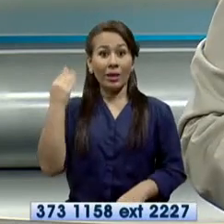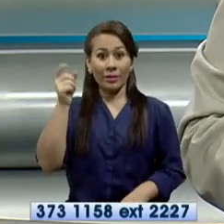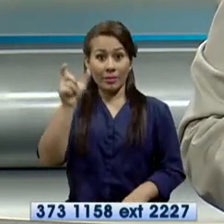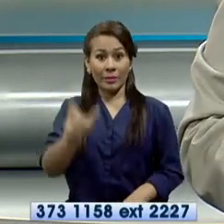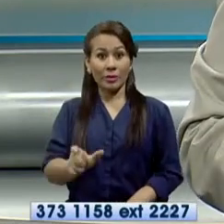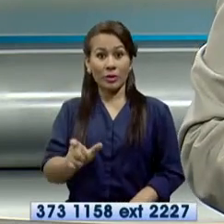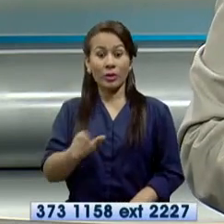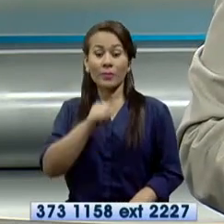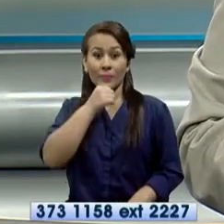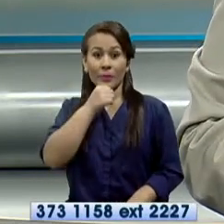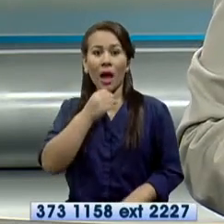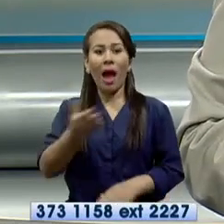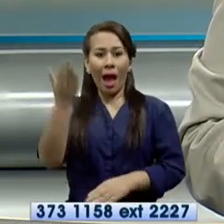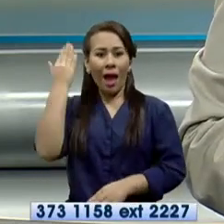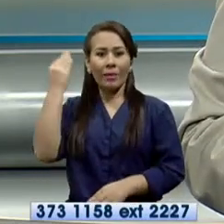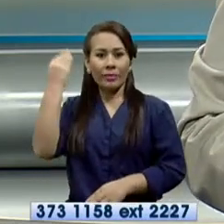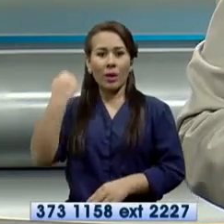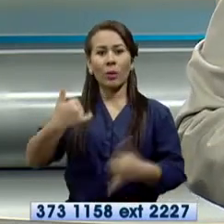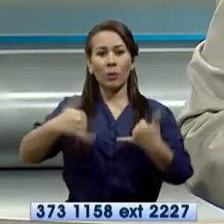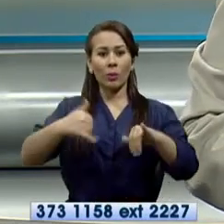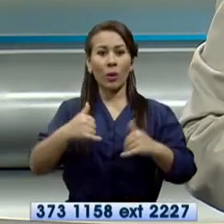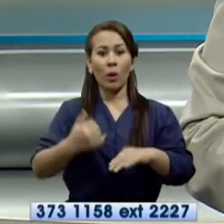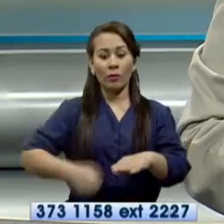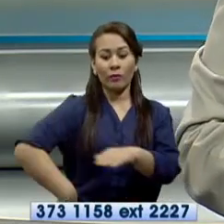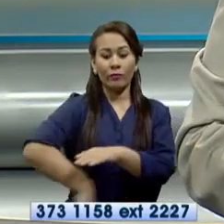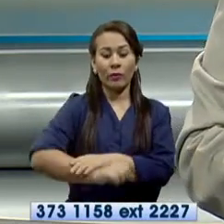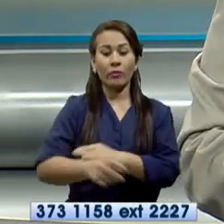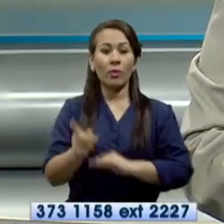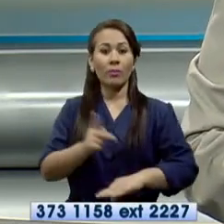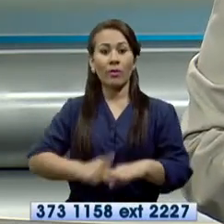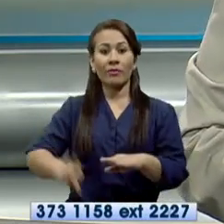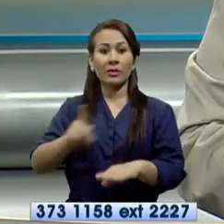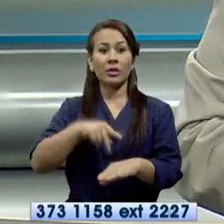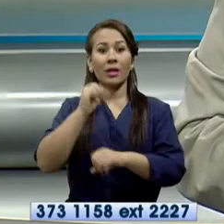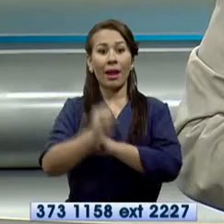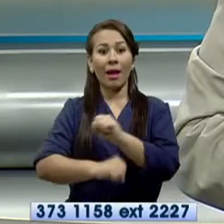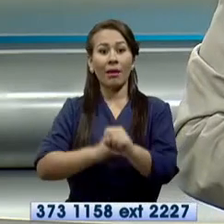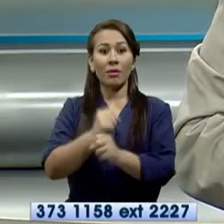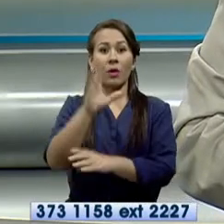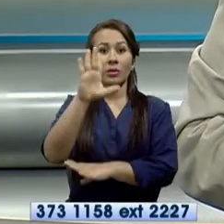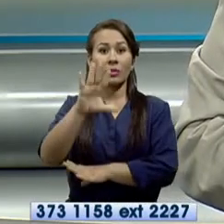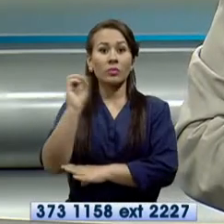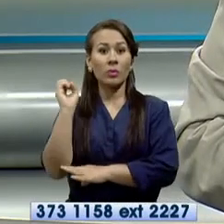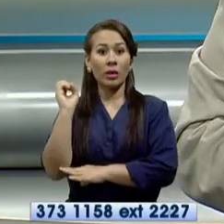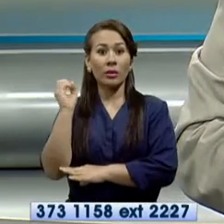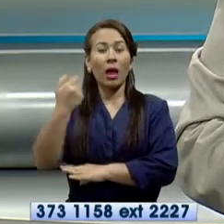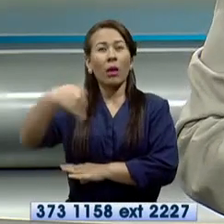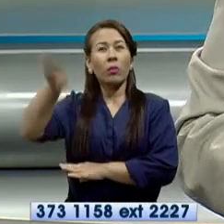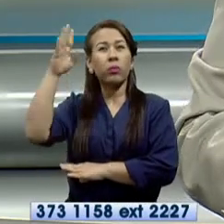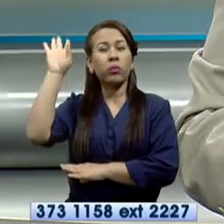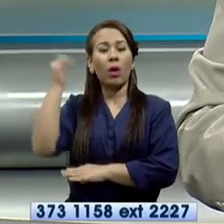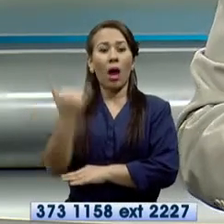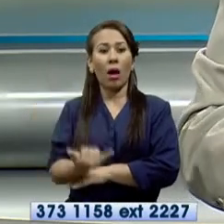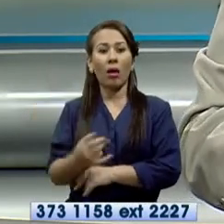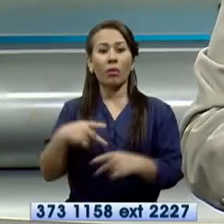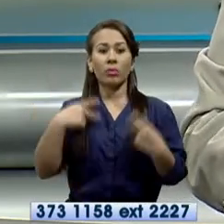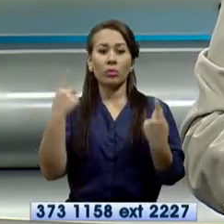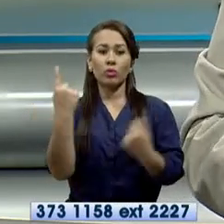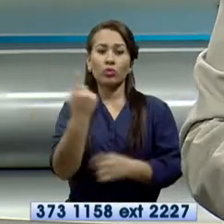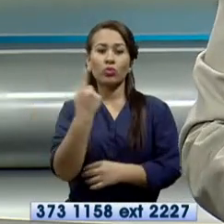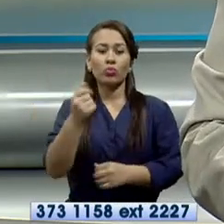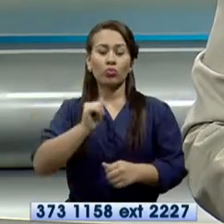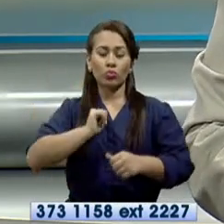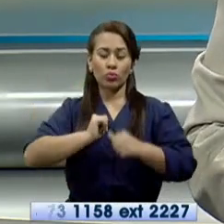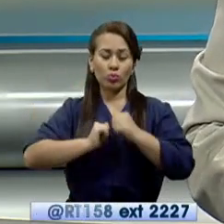profesional en un equipo local durante los años 50. Y ahora vive solo en medio de una profunda